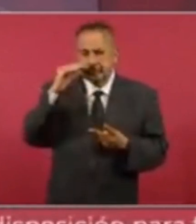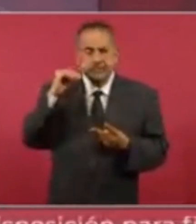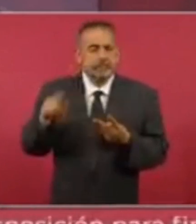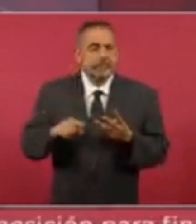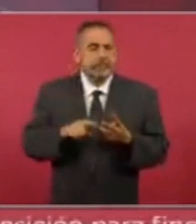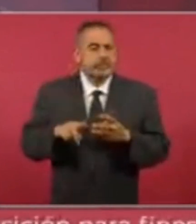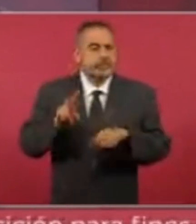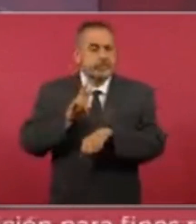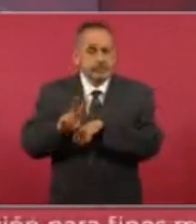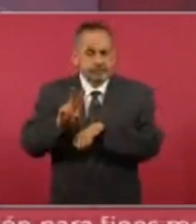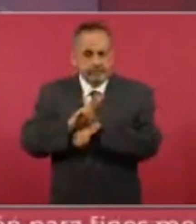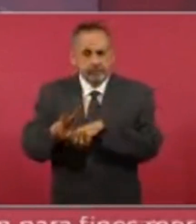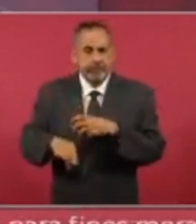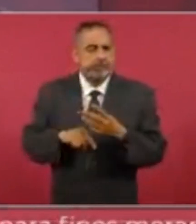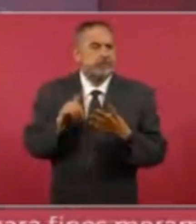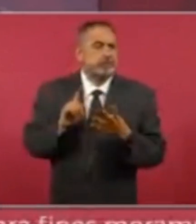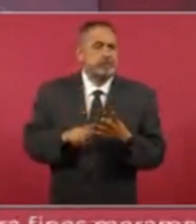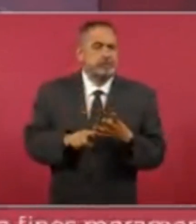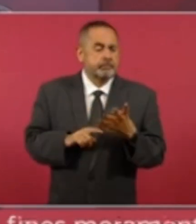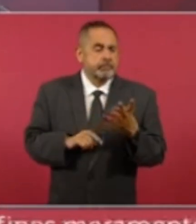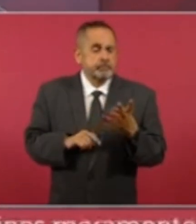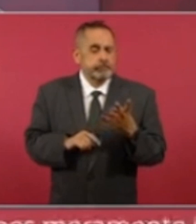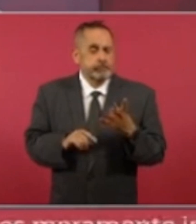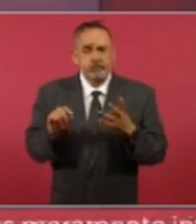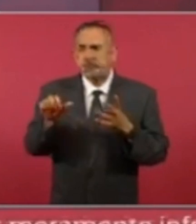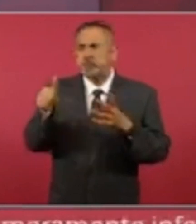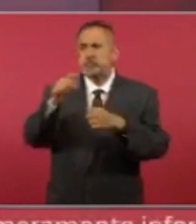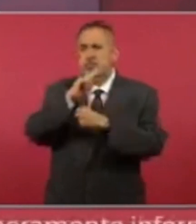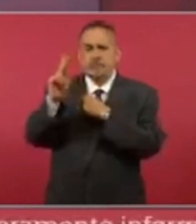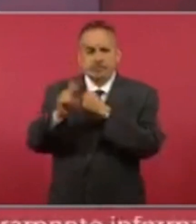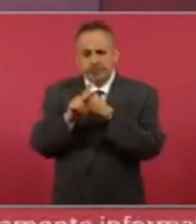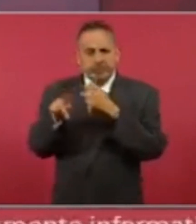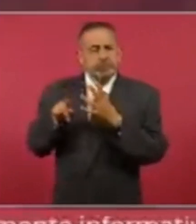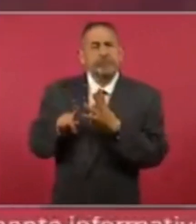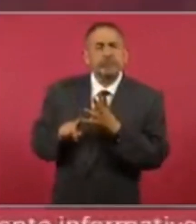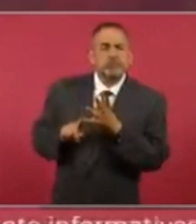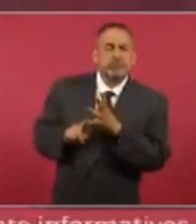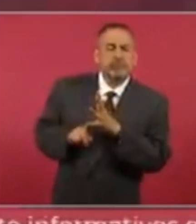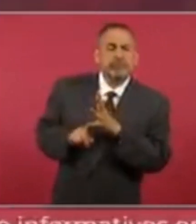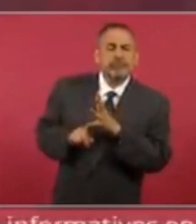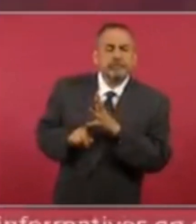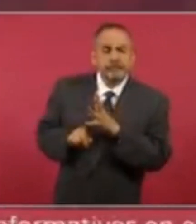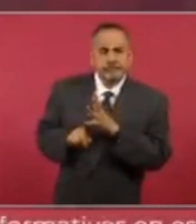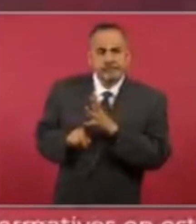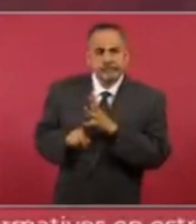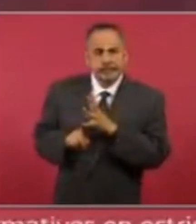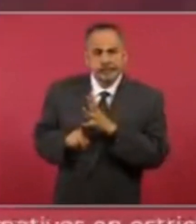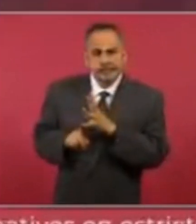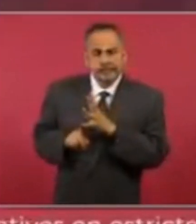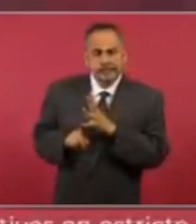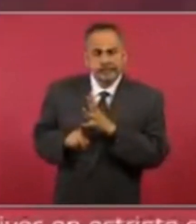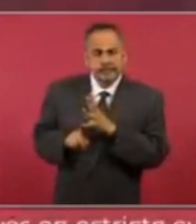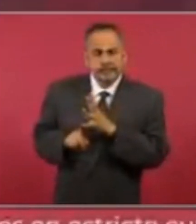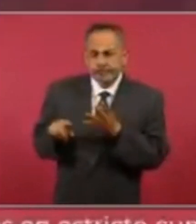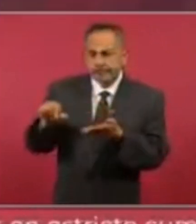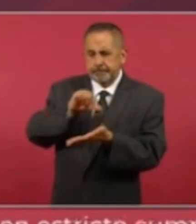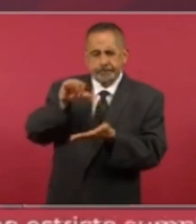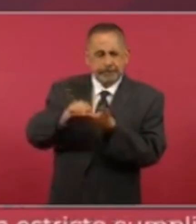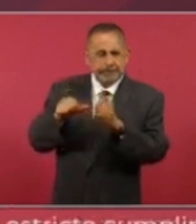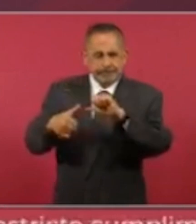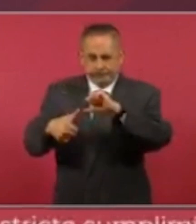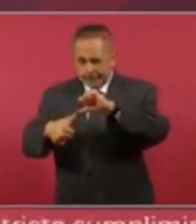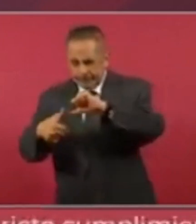Venezuela, otros países de Centroamérica,